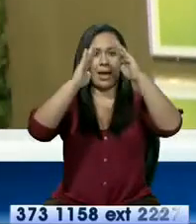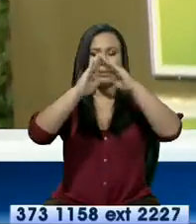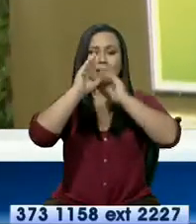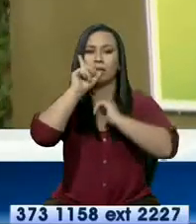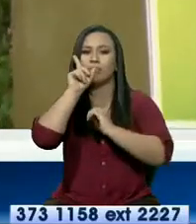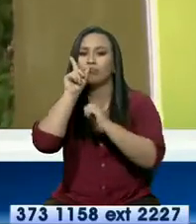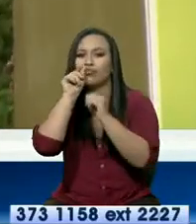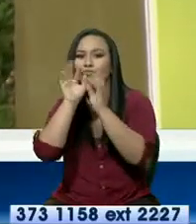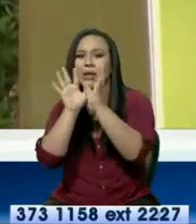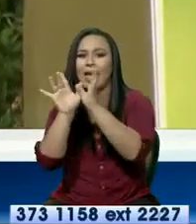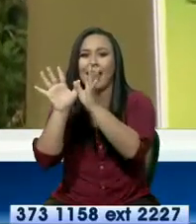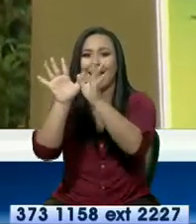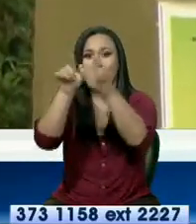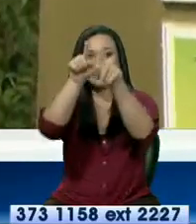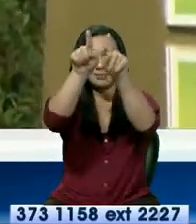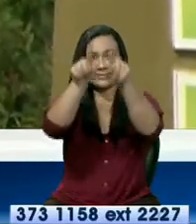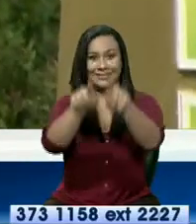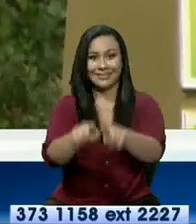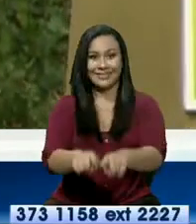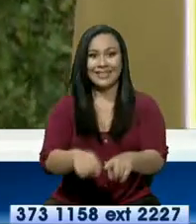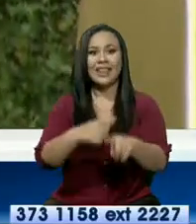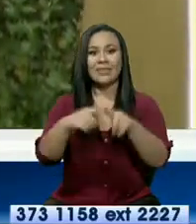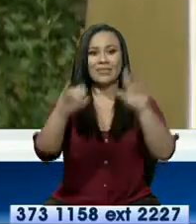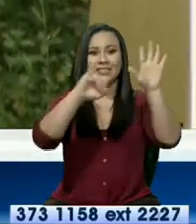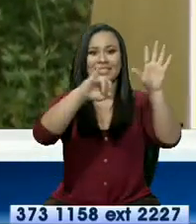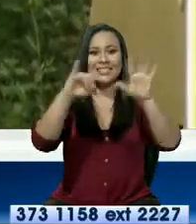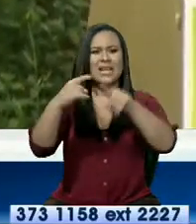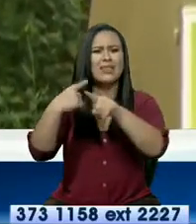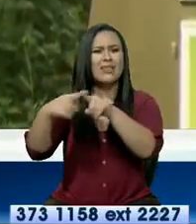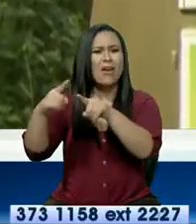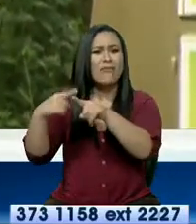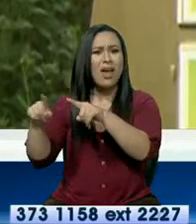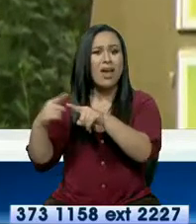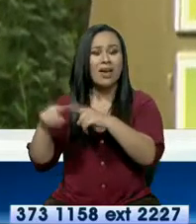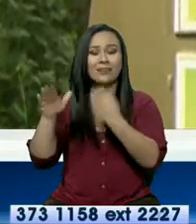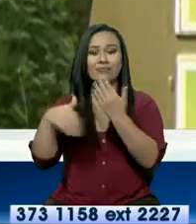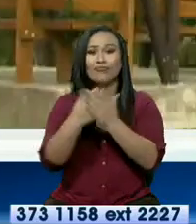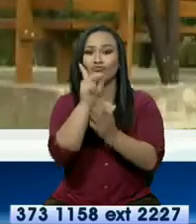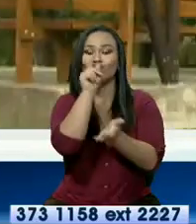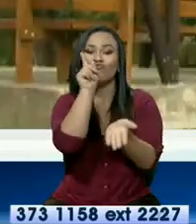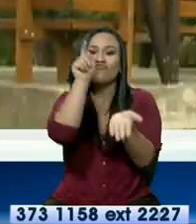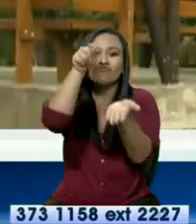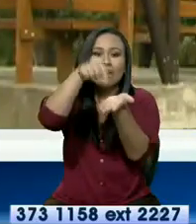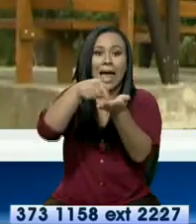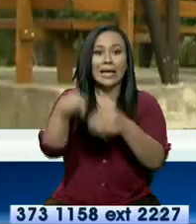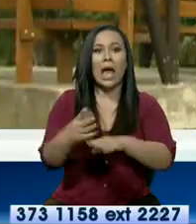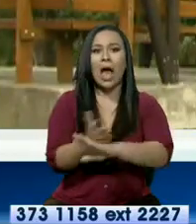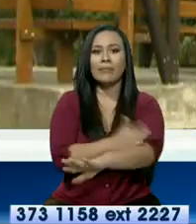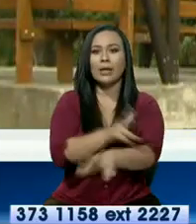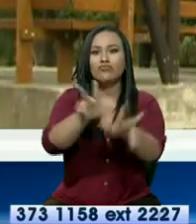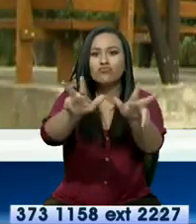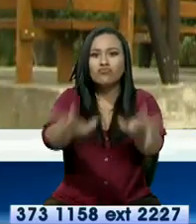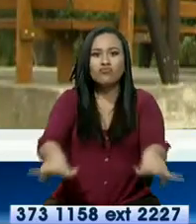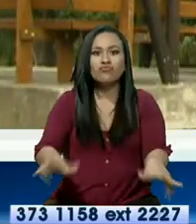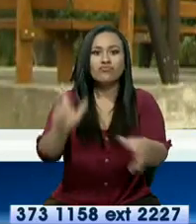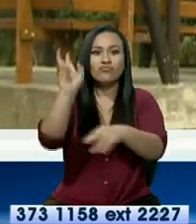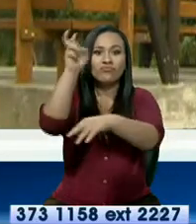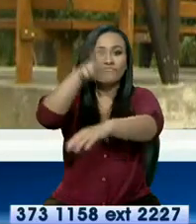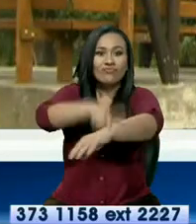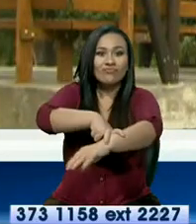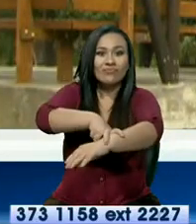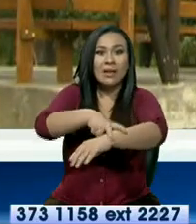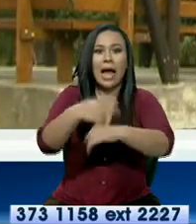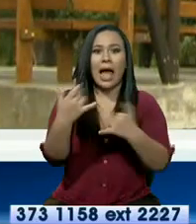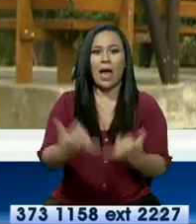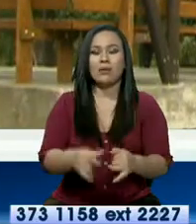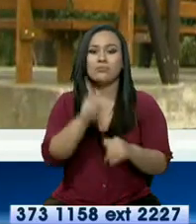En este bosque viven 66 especies de aves. Aquí en este lugar vivía el cóndor. Y el cóndor